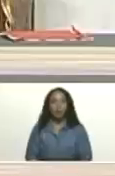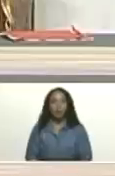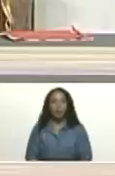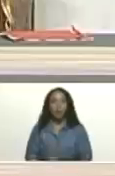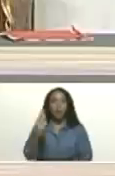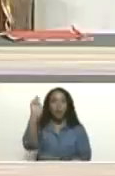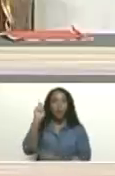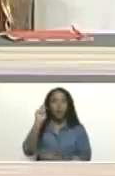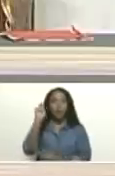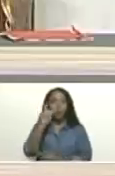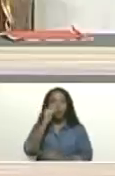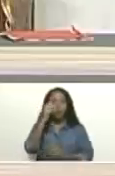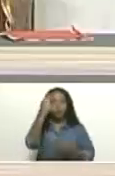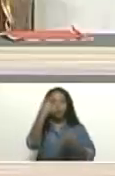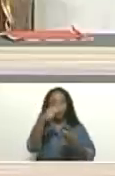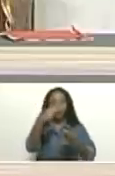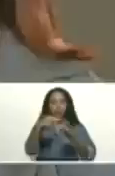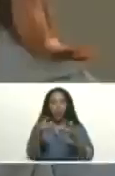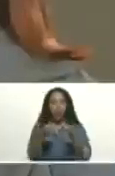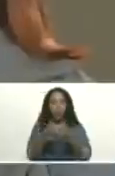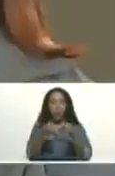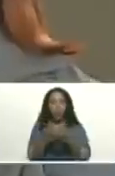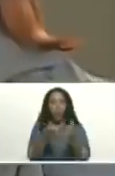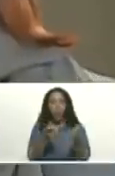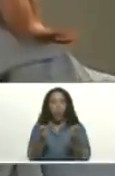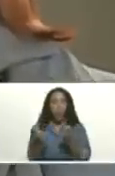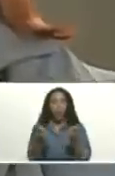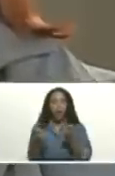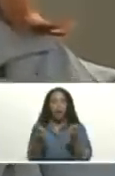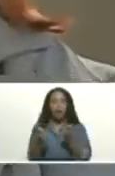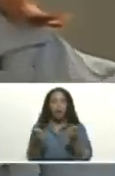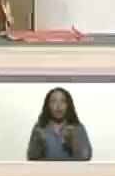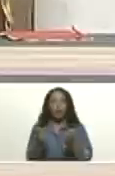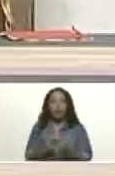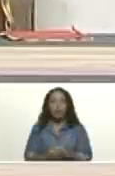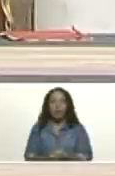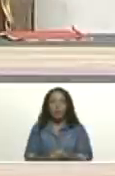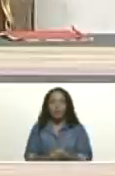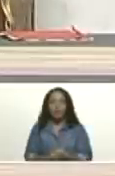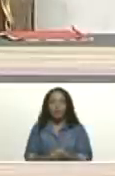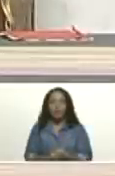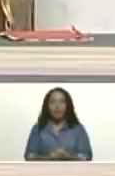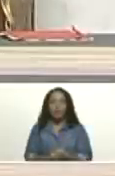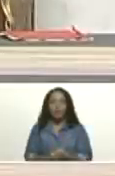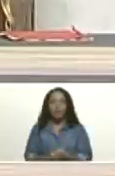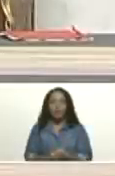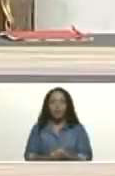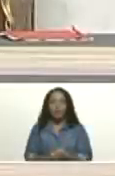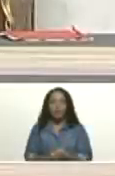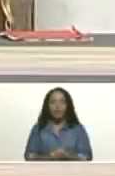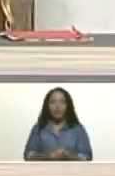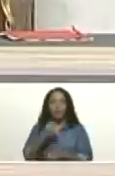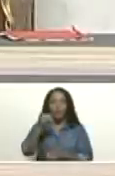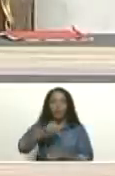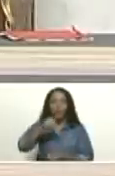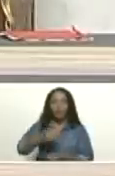Diputado de la Comisión de Contraloría, William Rafael Gil, presente.